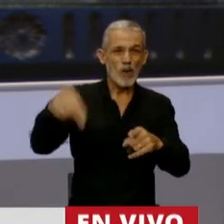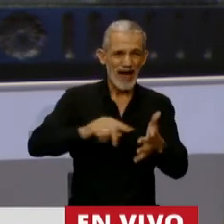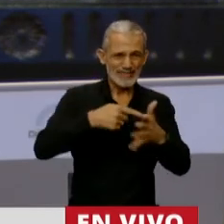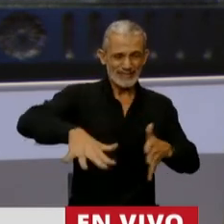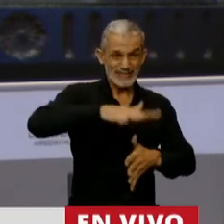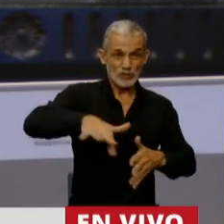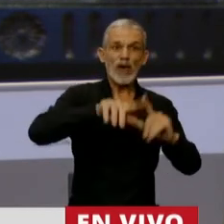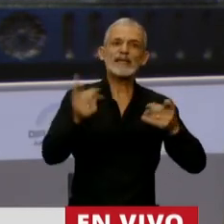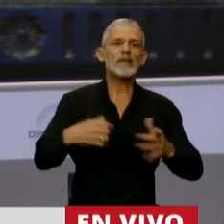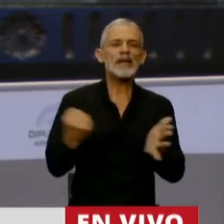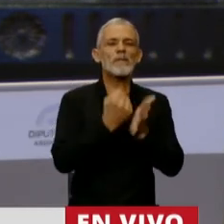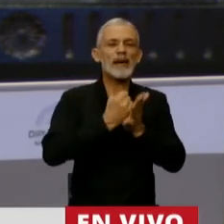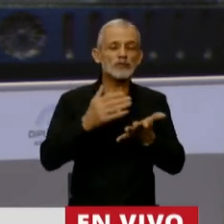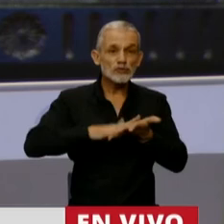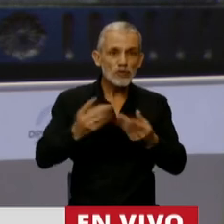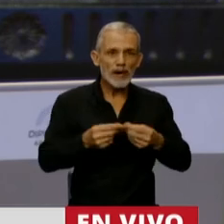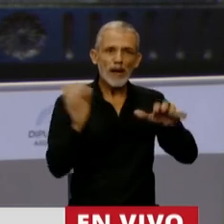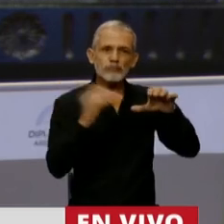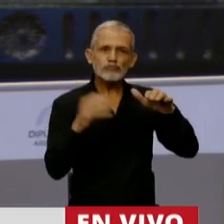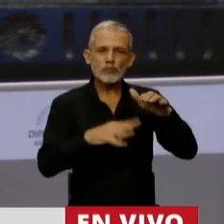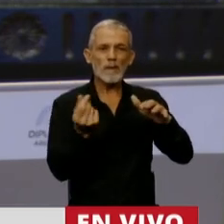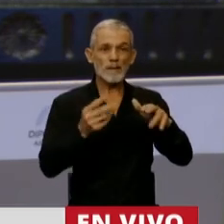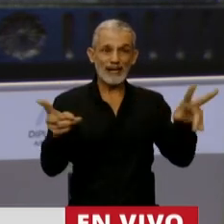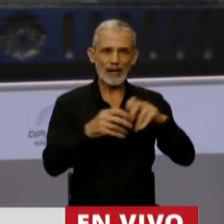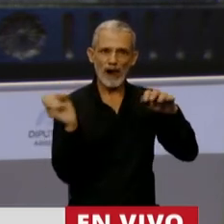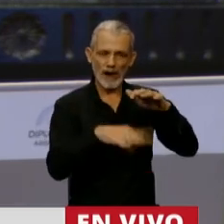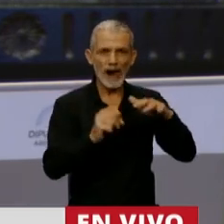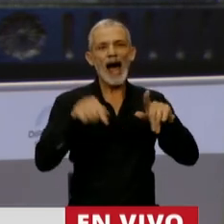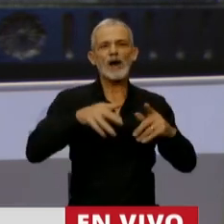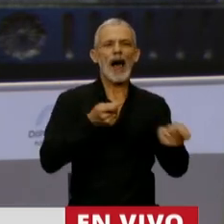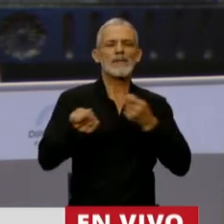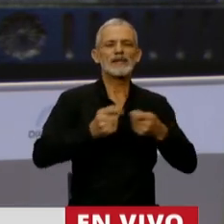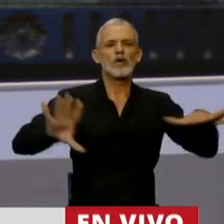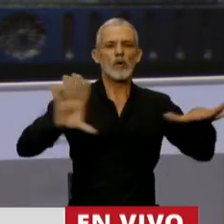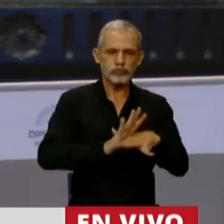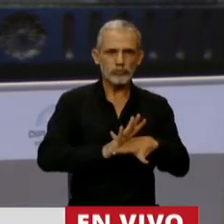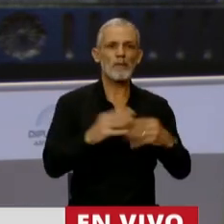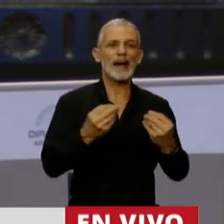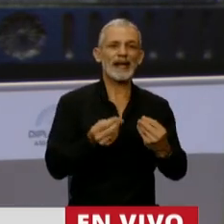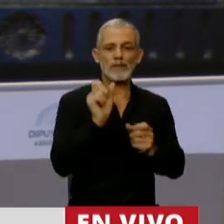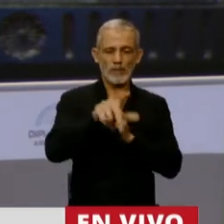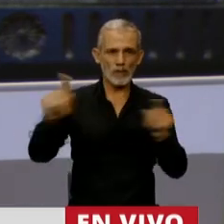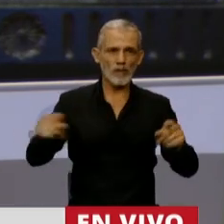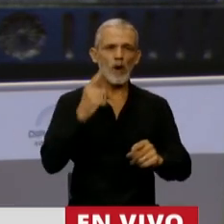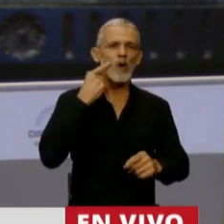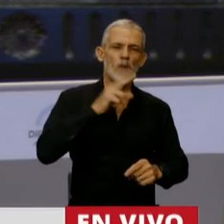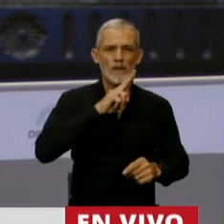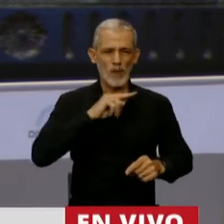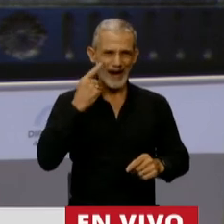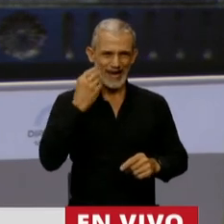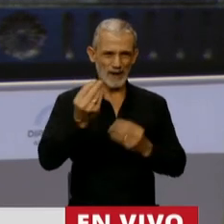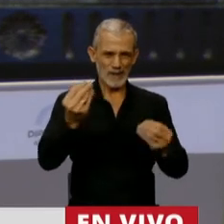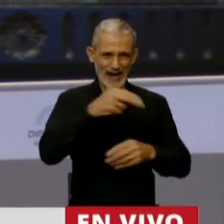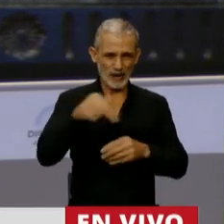tiene un enorme impacto en lo que va a ser el ingreso a las arcas provinciales que esperemos que esta vez se administren como corresponde en beneficio de cada una de las neuquinas y los